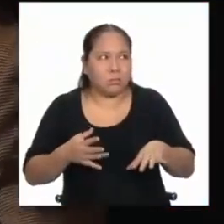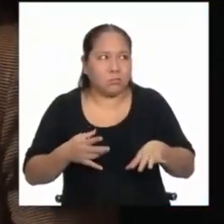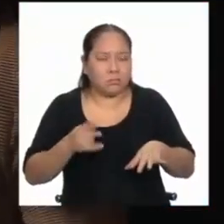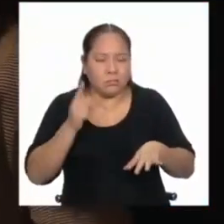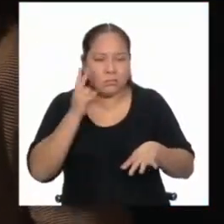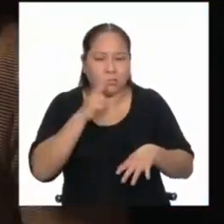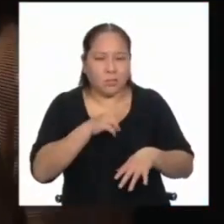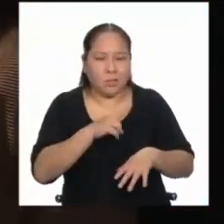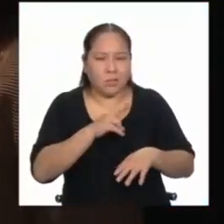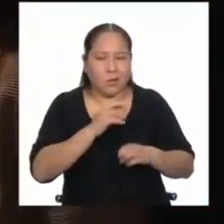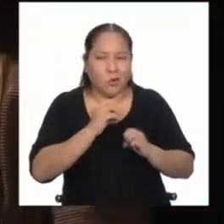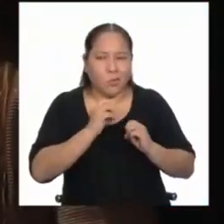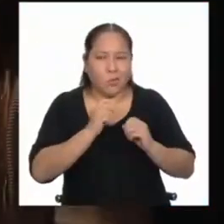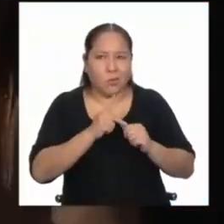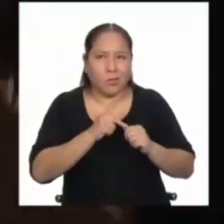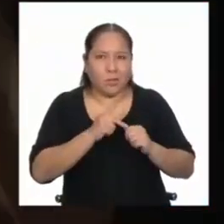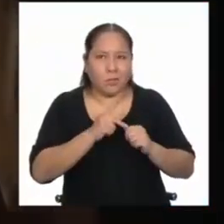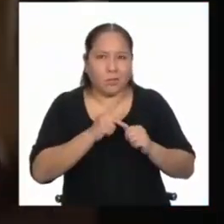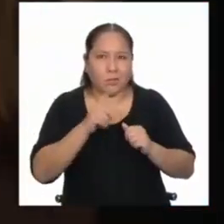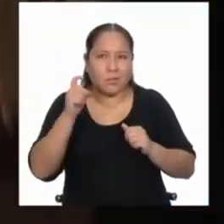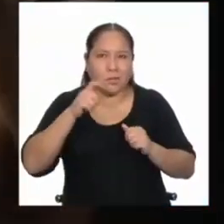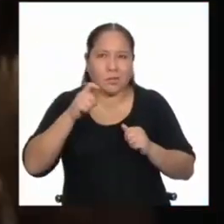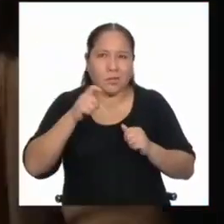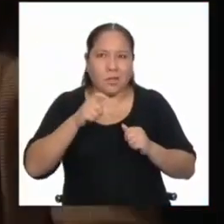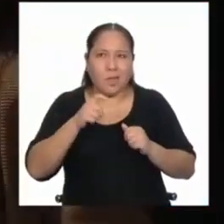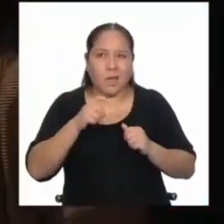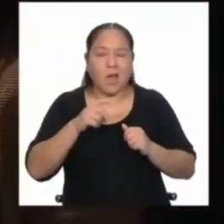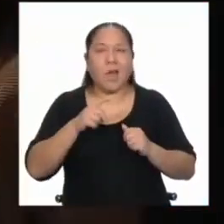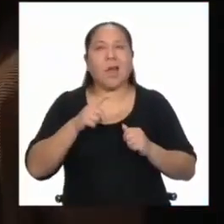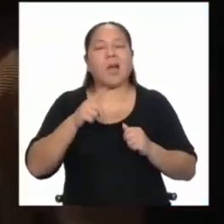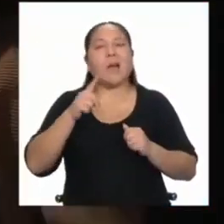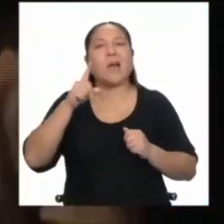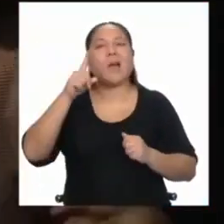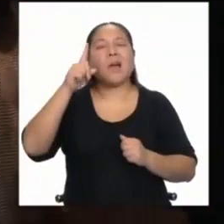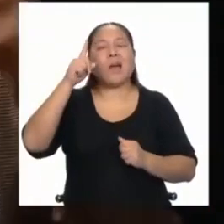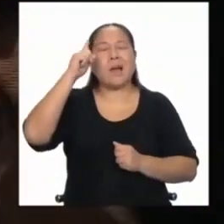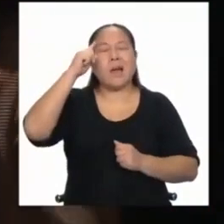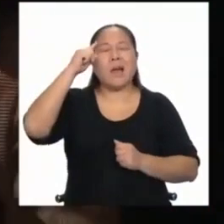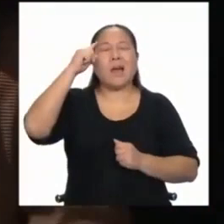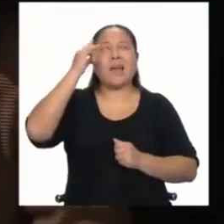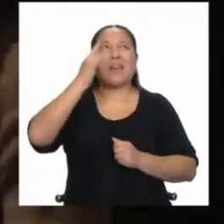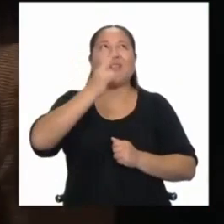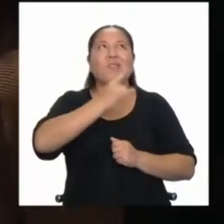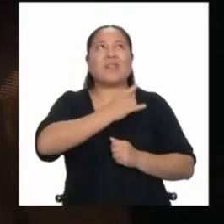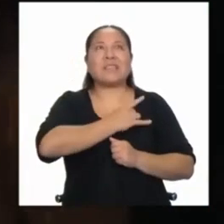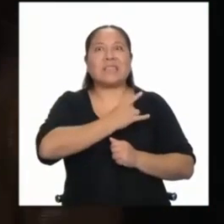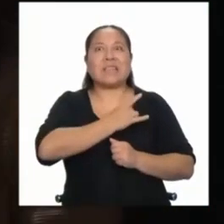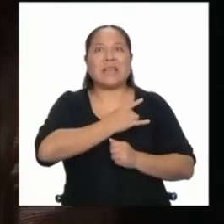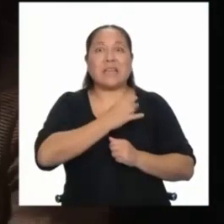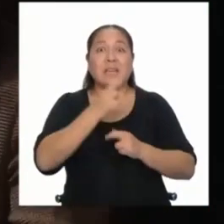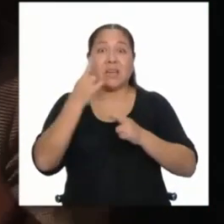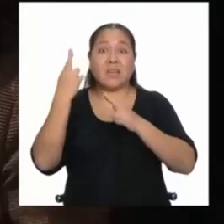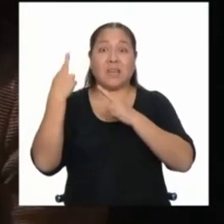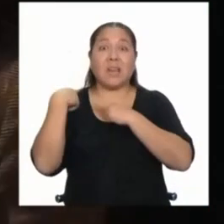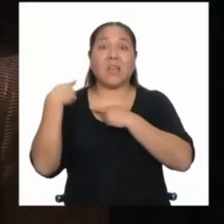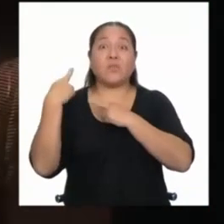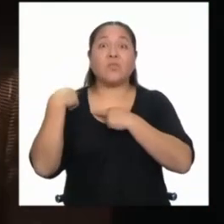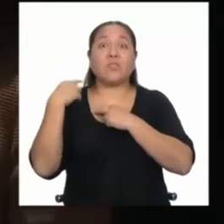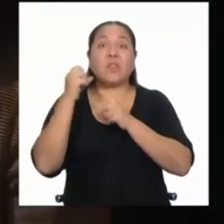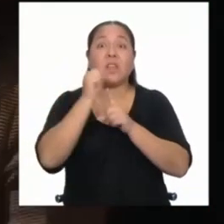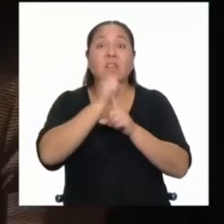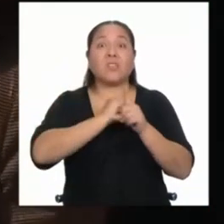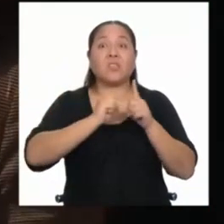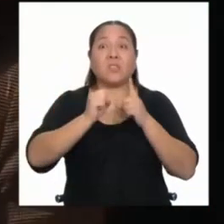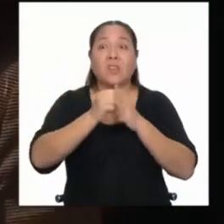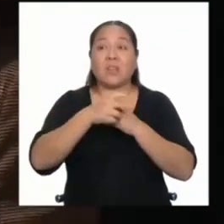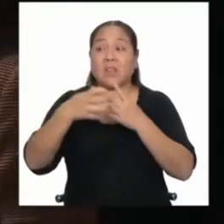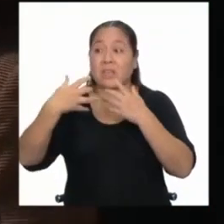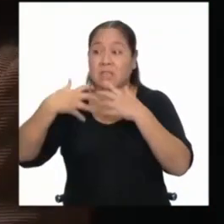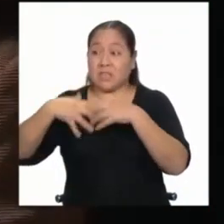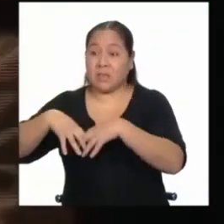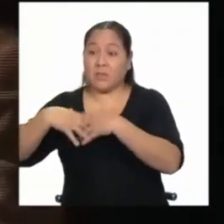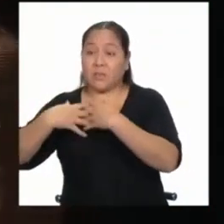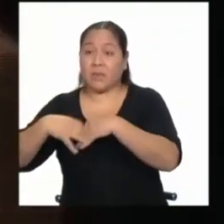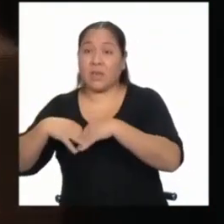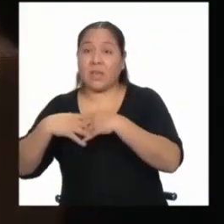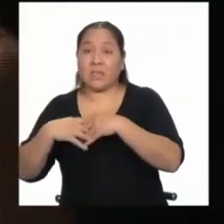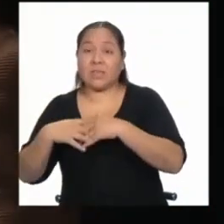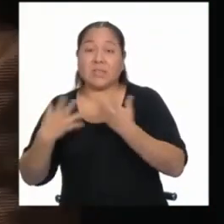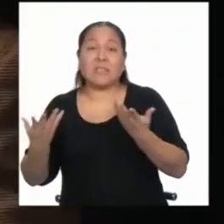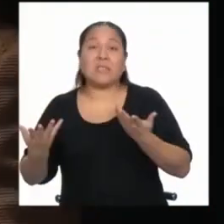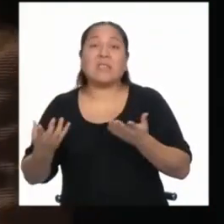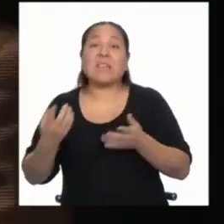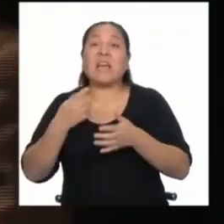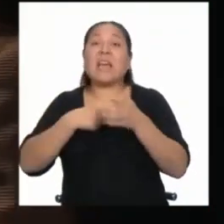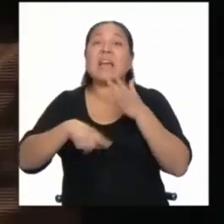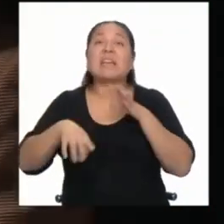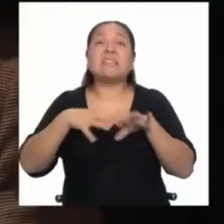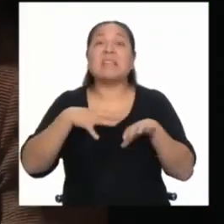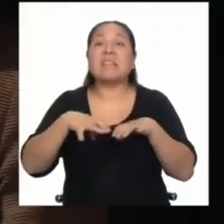Me sirvió la universidad en ese momento muchísimo. Y dije, responsabilidad social, ¿no? Las empresas de la zona, ¿qué están haciendo con temas de